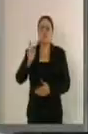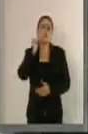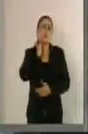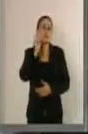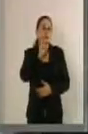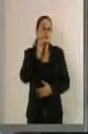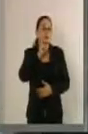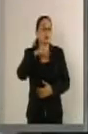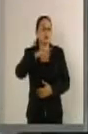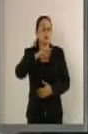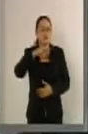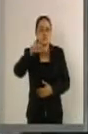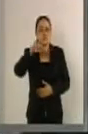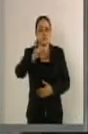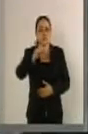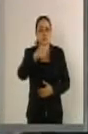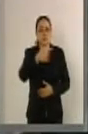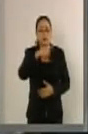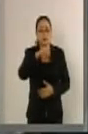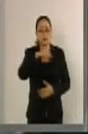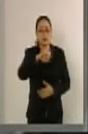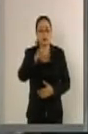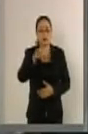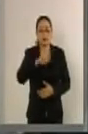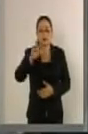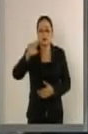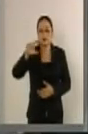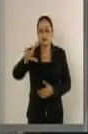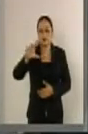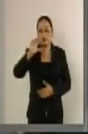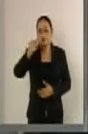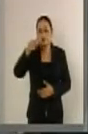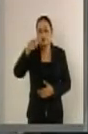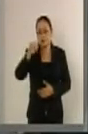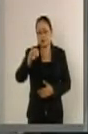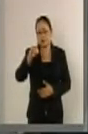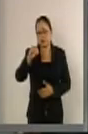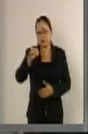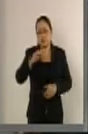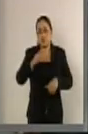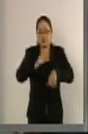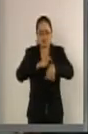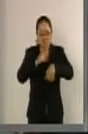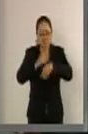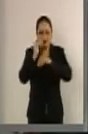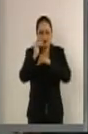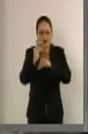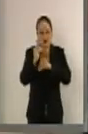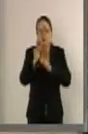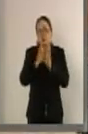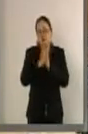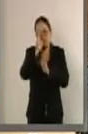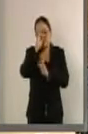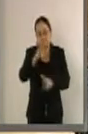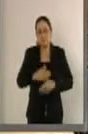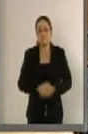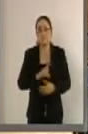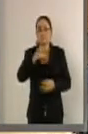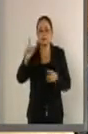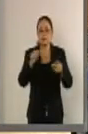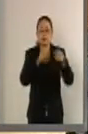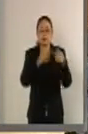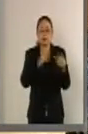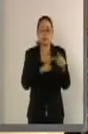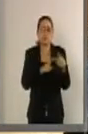Adriana Gómez del Campo Gursa, pidiéndoles por favor nos constrillamos al tiempo establecido. Posteriormente